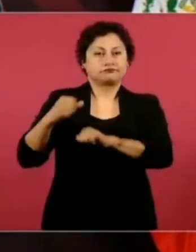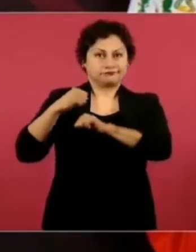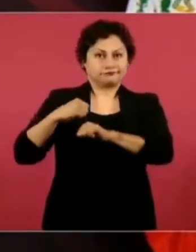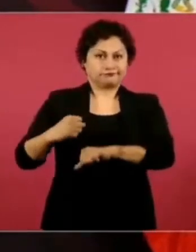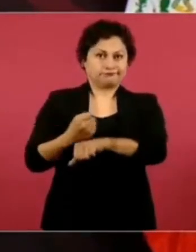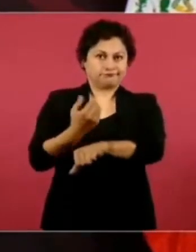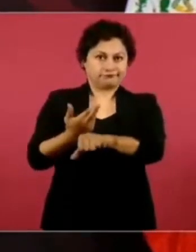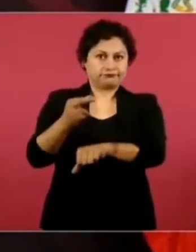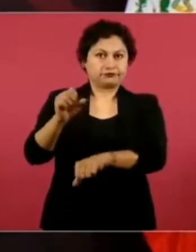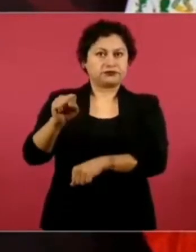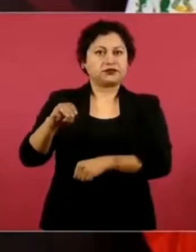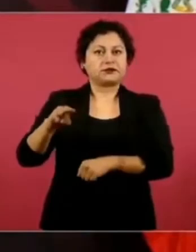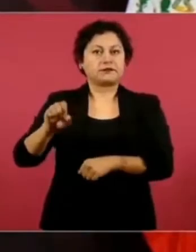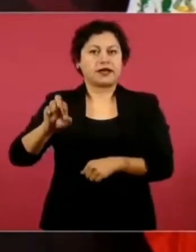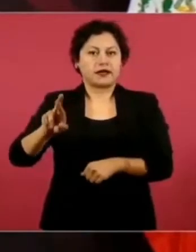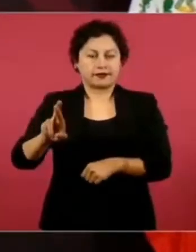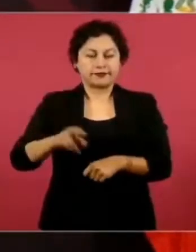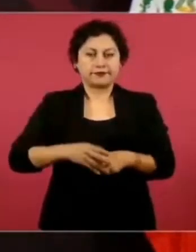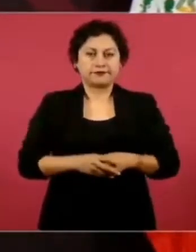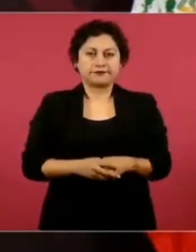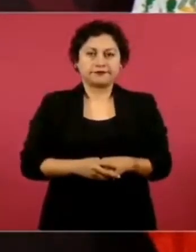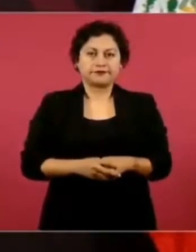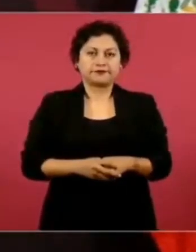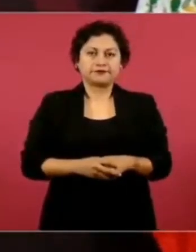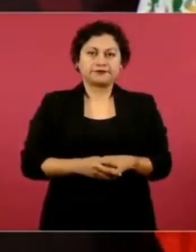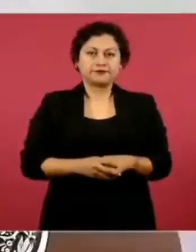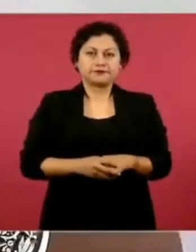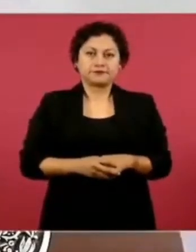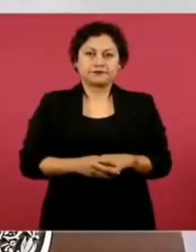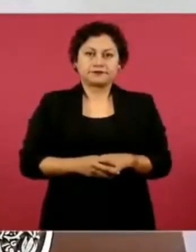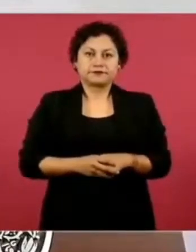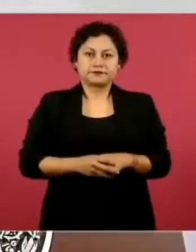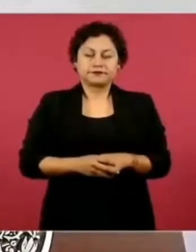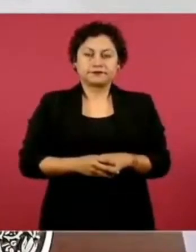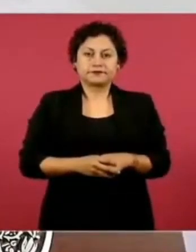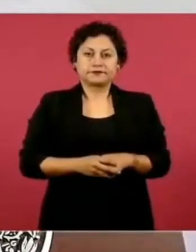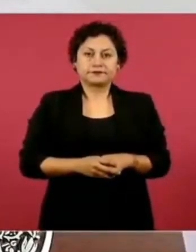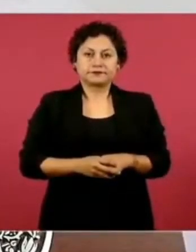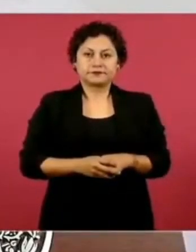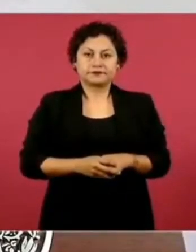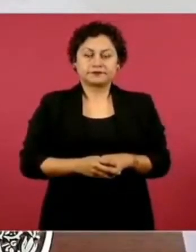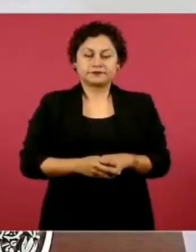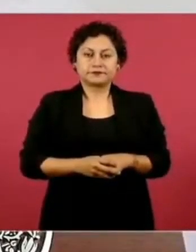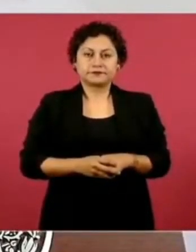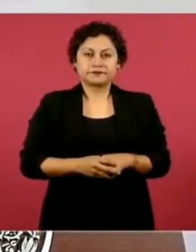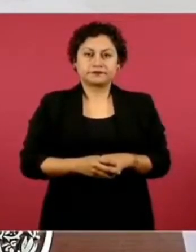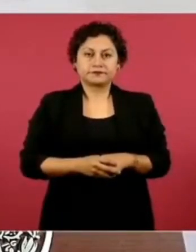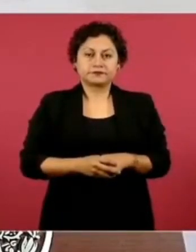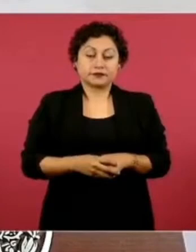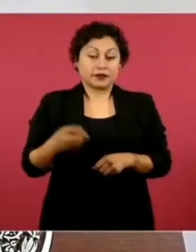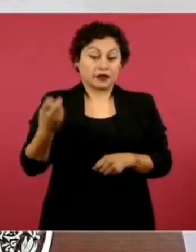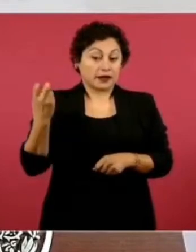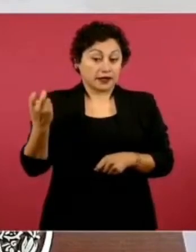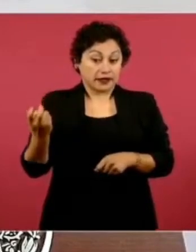una labor importantísima para evitar